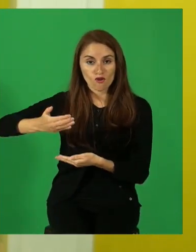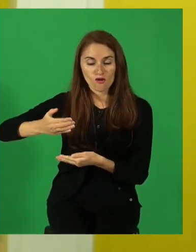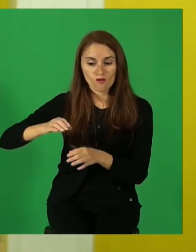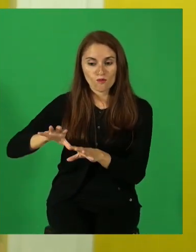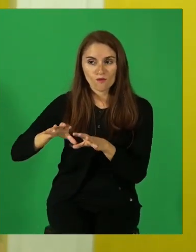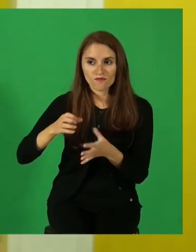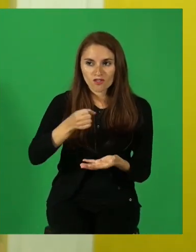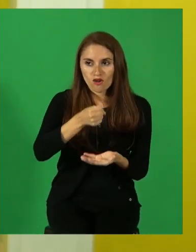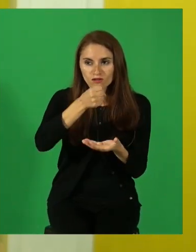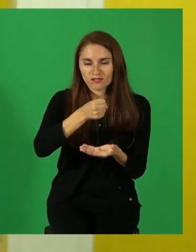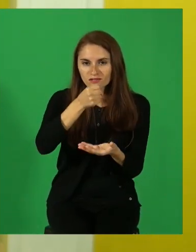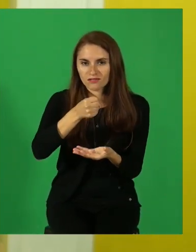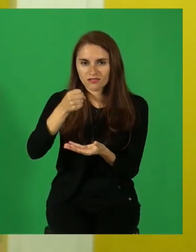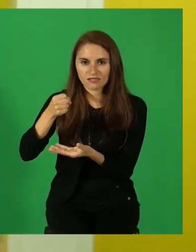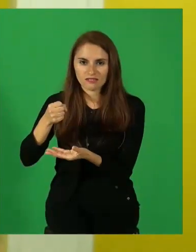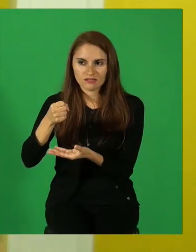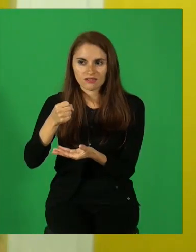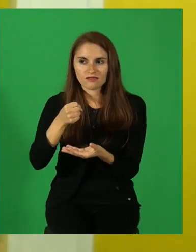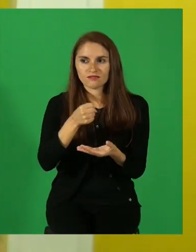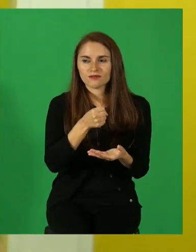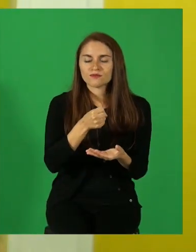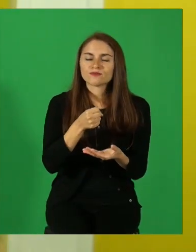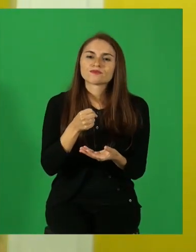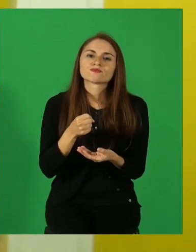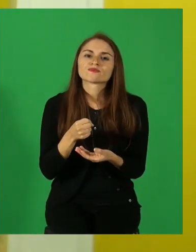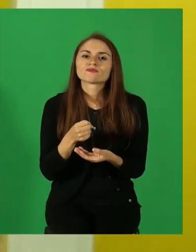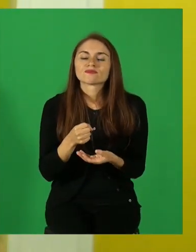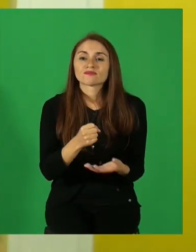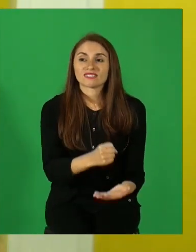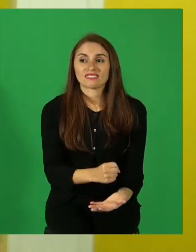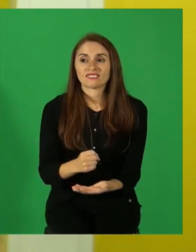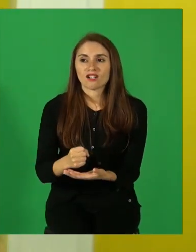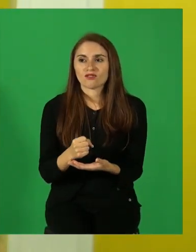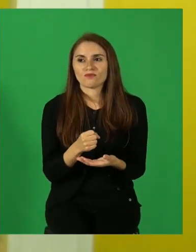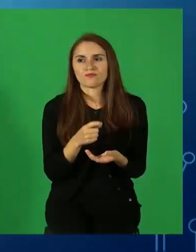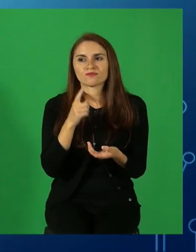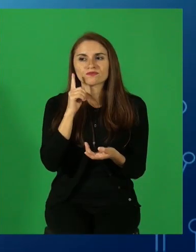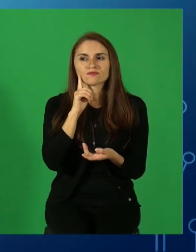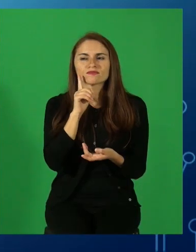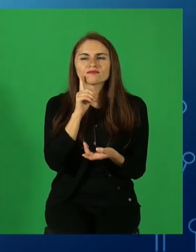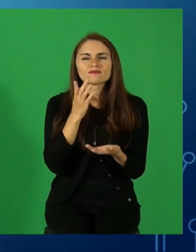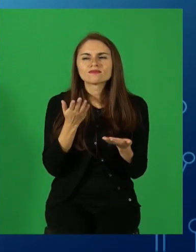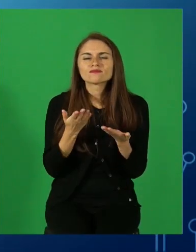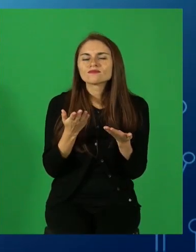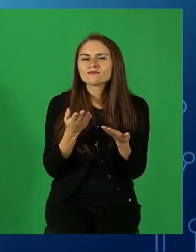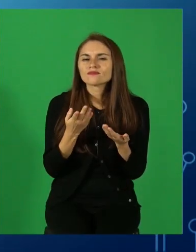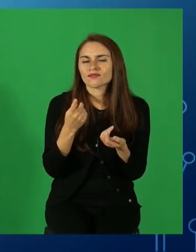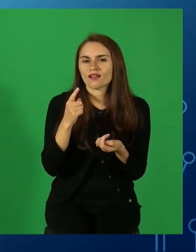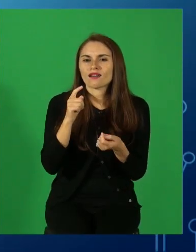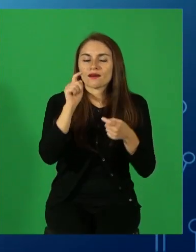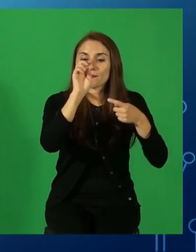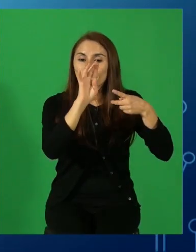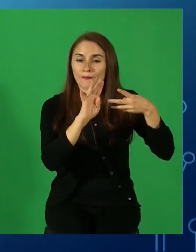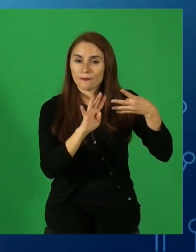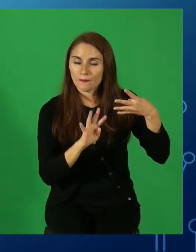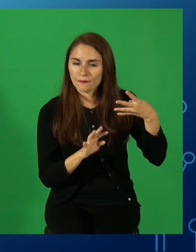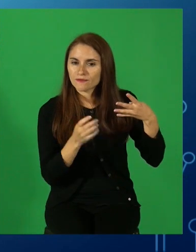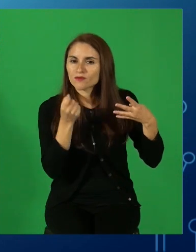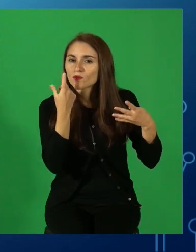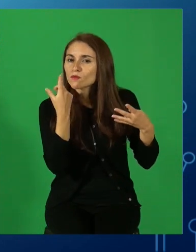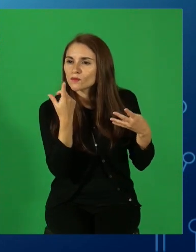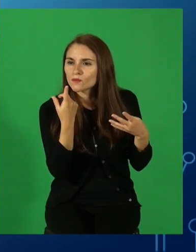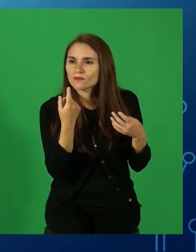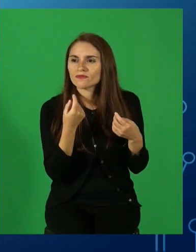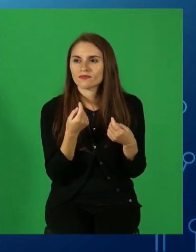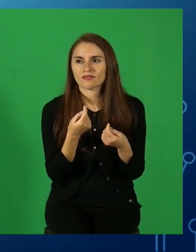bolsitas o con unos sacos entre las piernas. Este personaje se va a caracterizar porque,